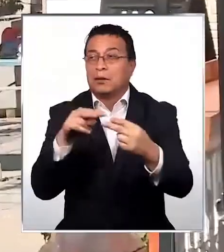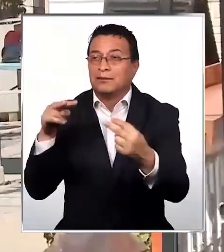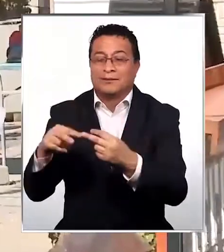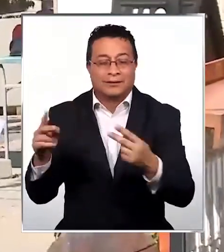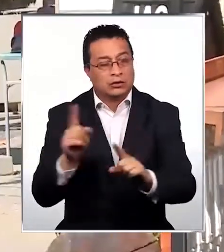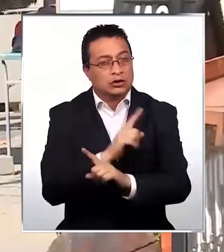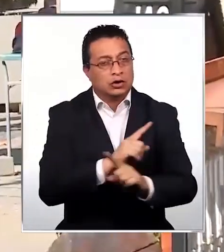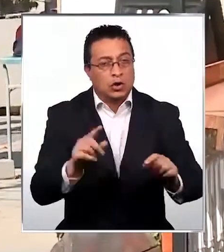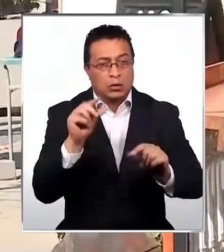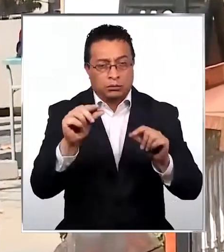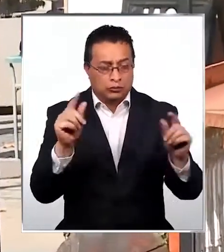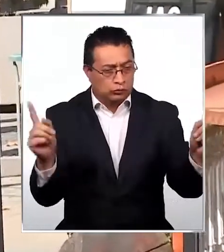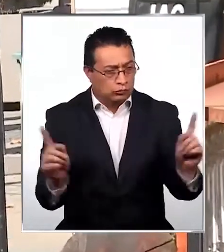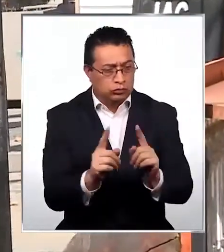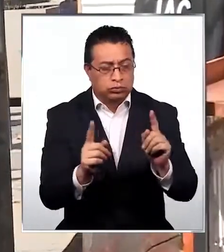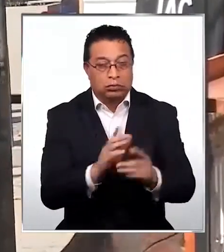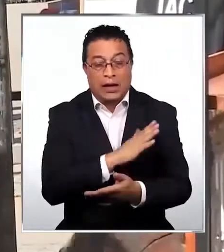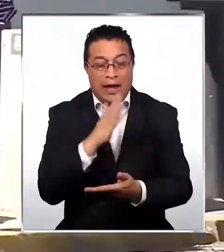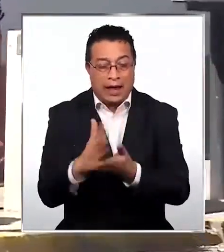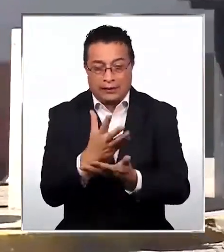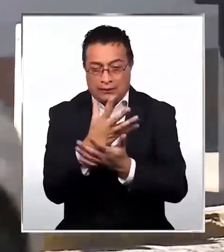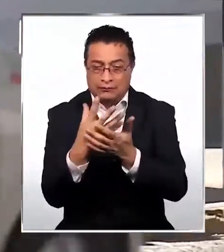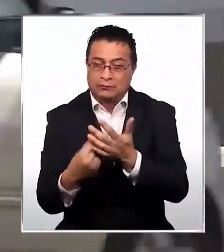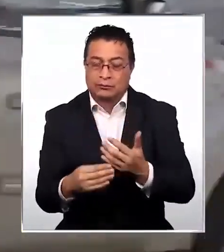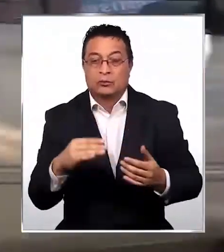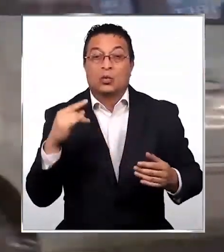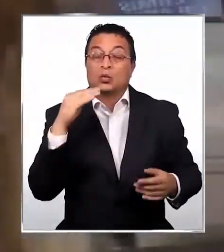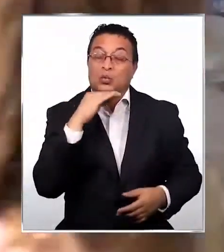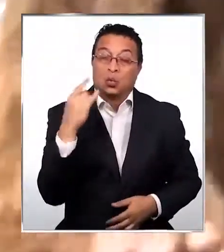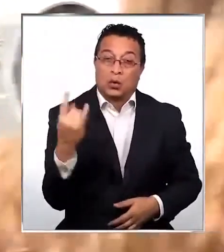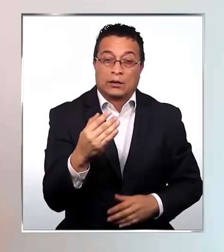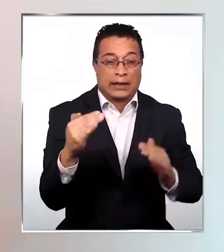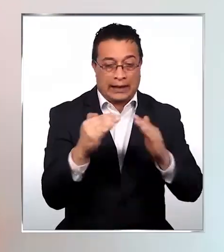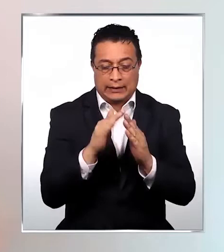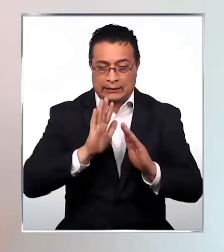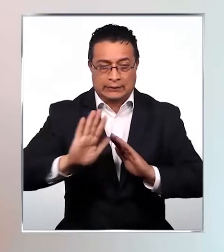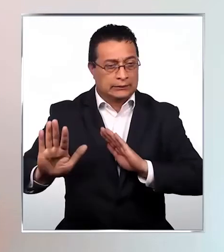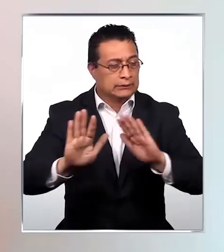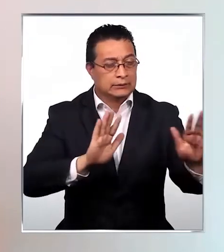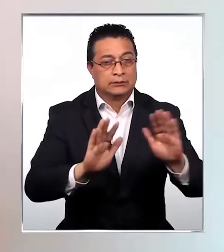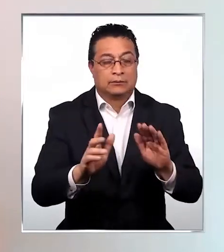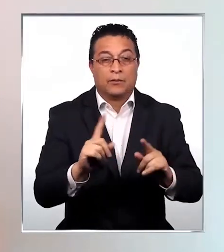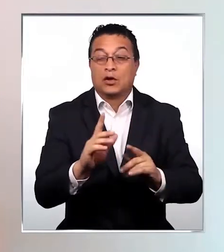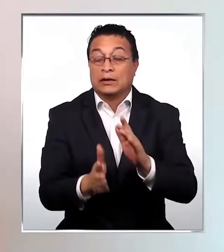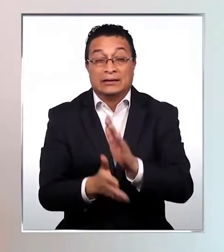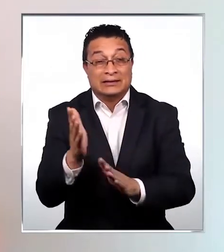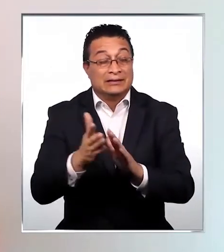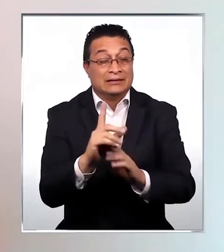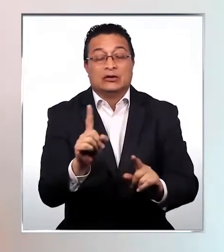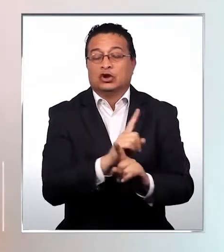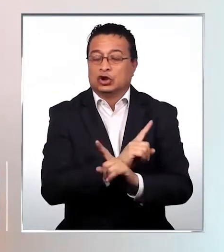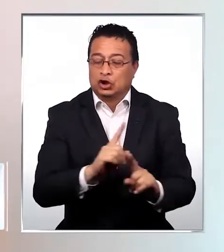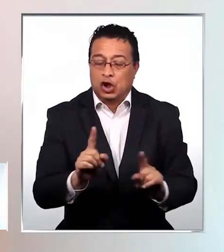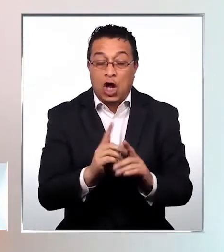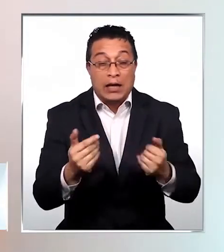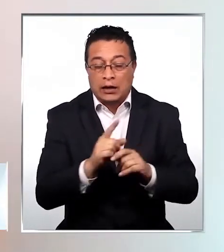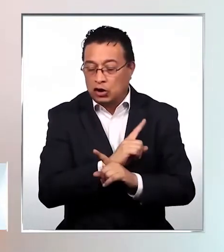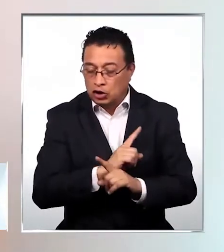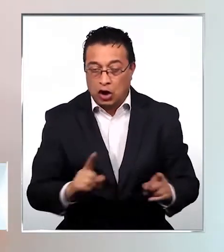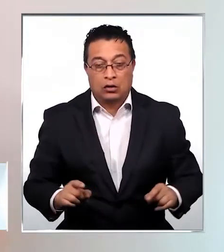gente, estén con poca gente hasta que pase la emergencia. Quédense en su casa, no salgan si no es necesario.